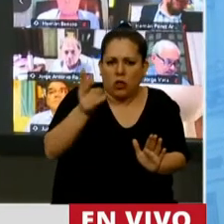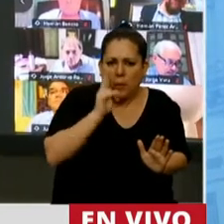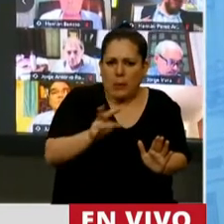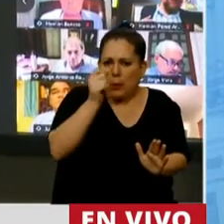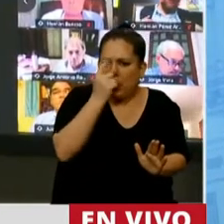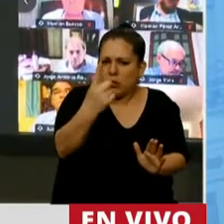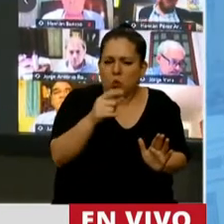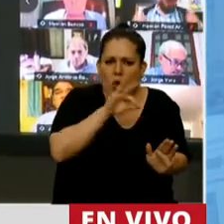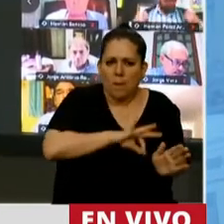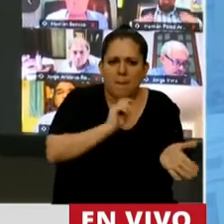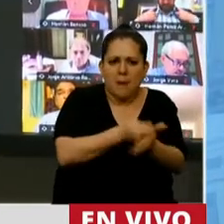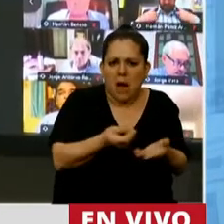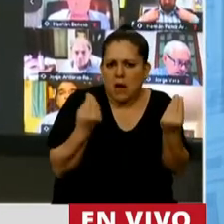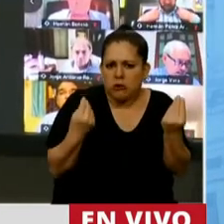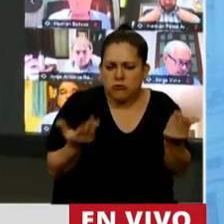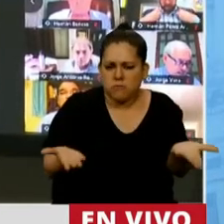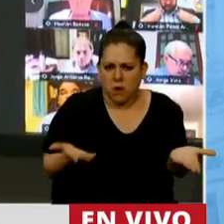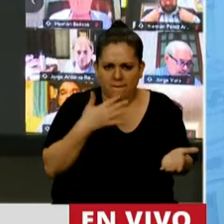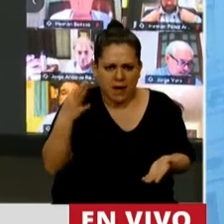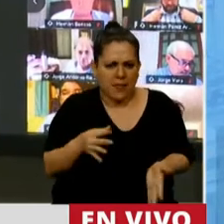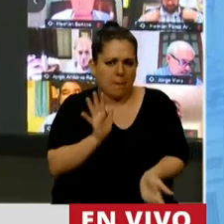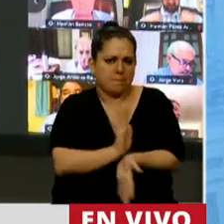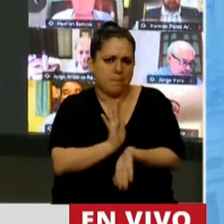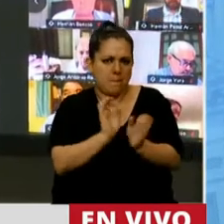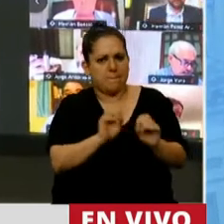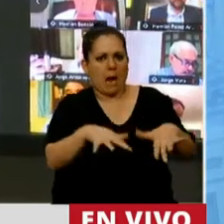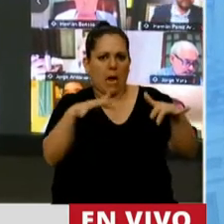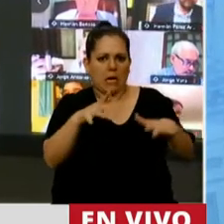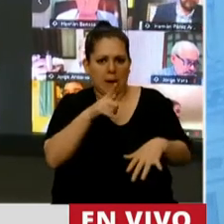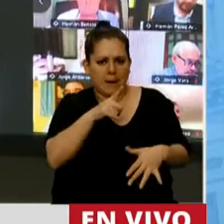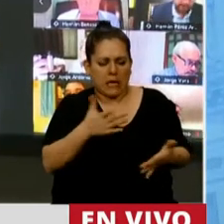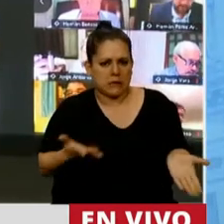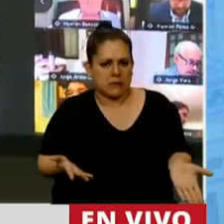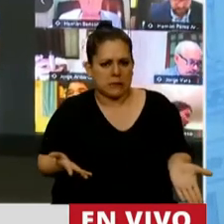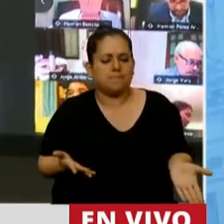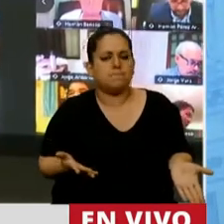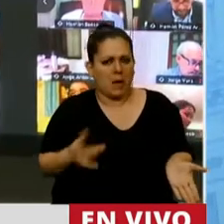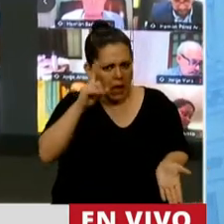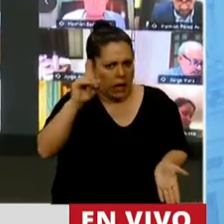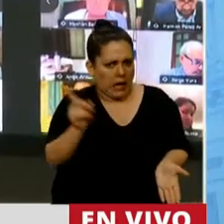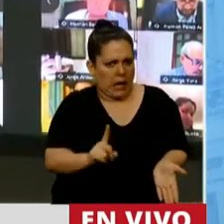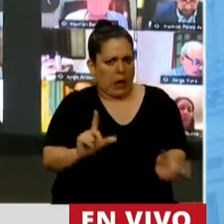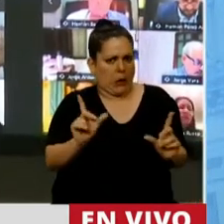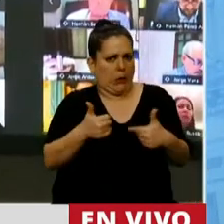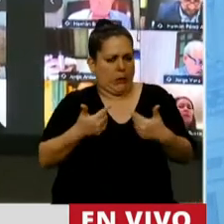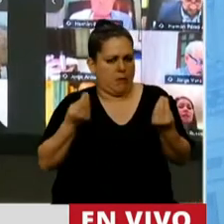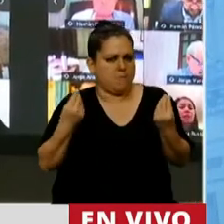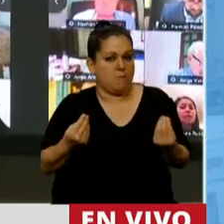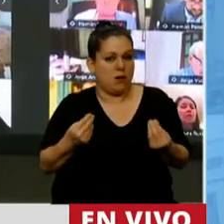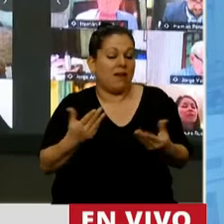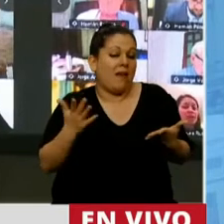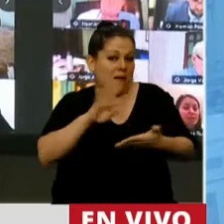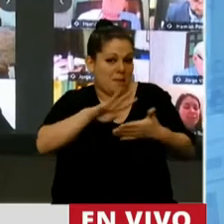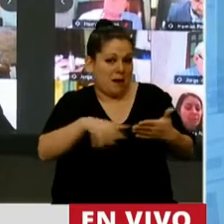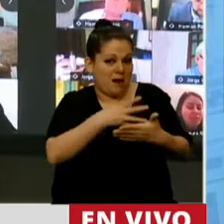La verdad que eso es mágico. Es realmente increíble. ¿Y por qué es increíble? Porque seguramente acá,